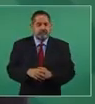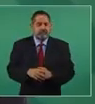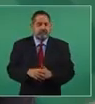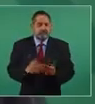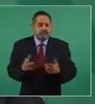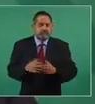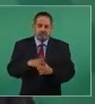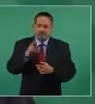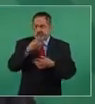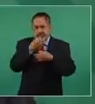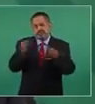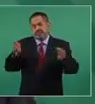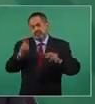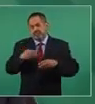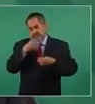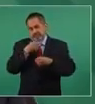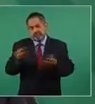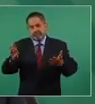Y hay que decirlo.